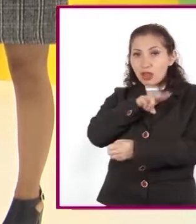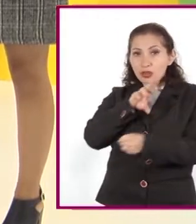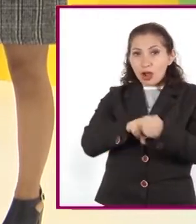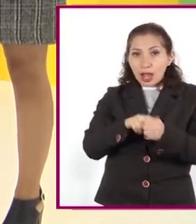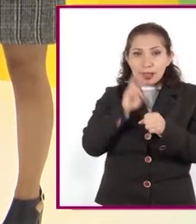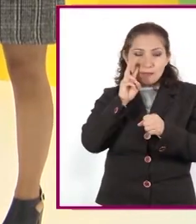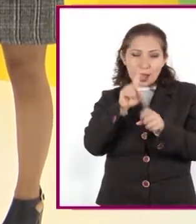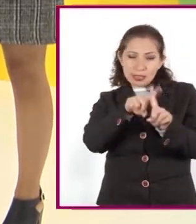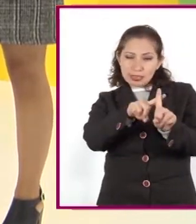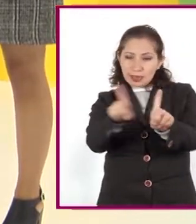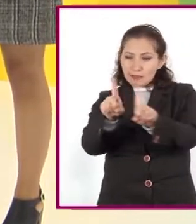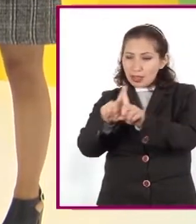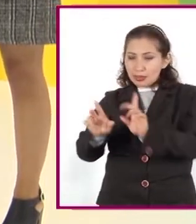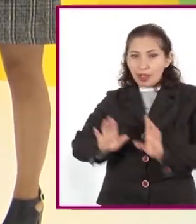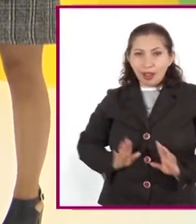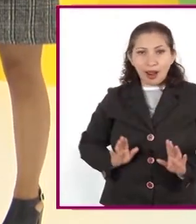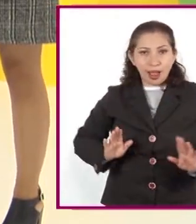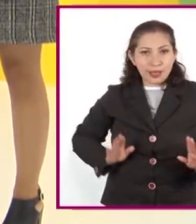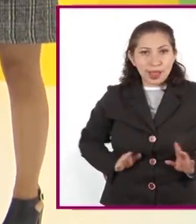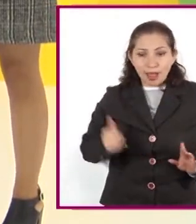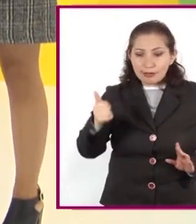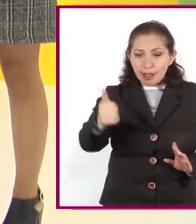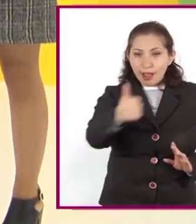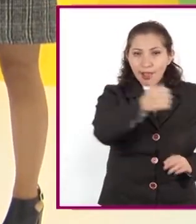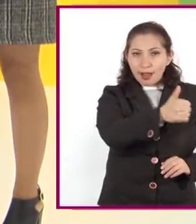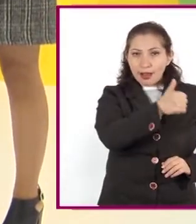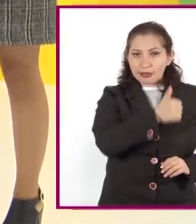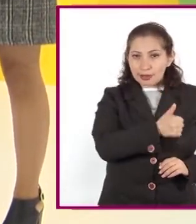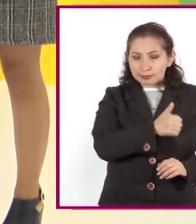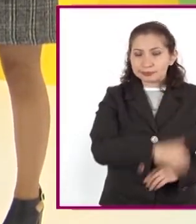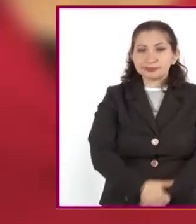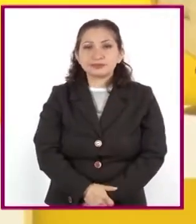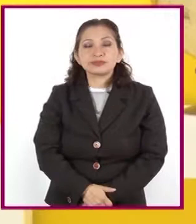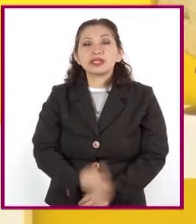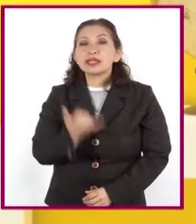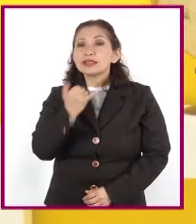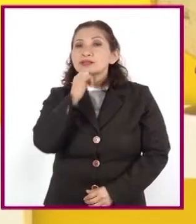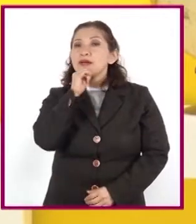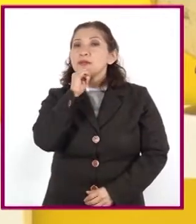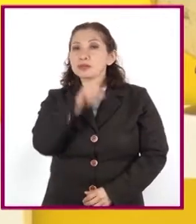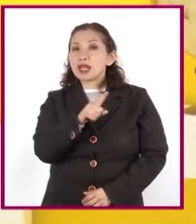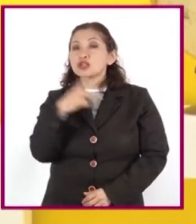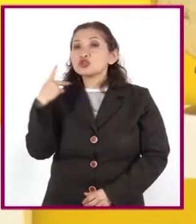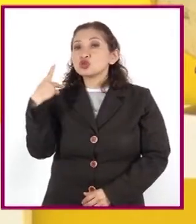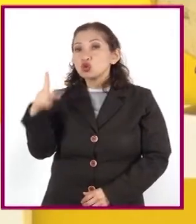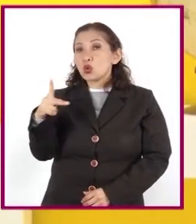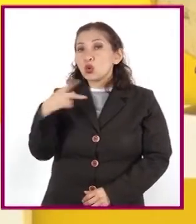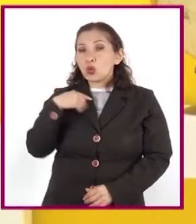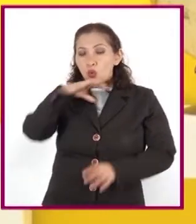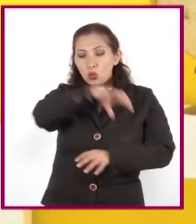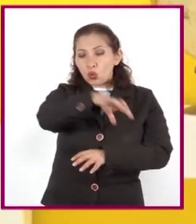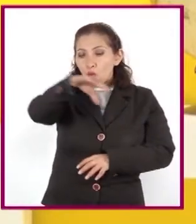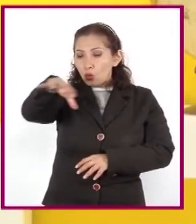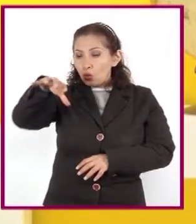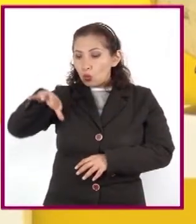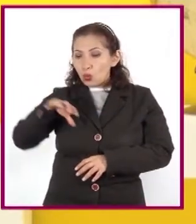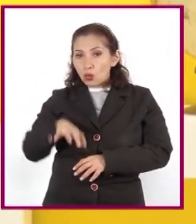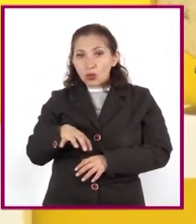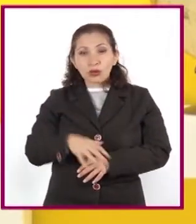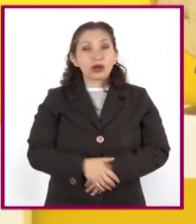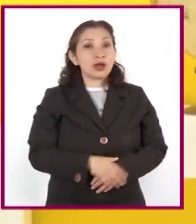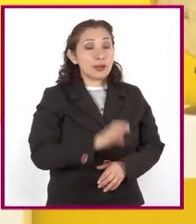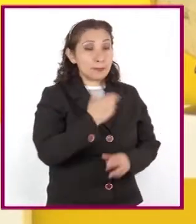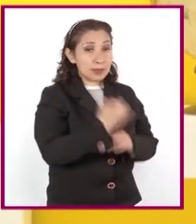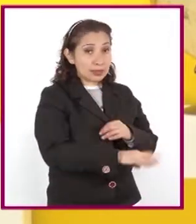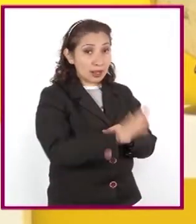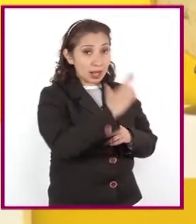distinguir características de cada una de ellas, así como su distribución. Mientras lo